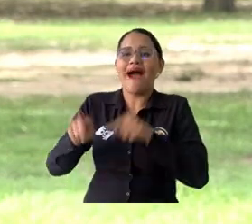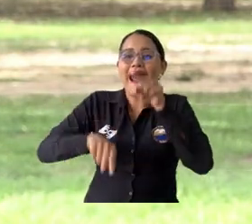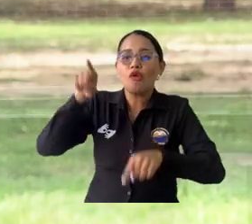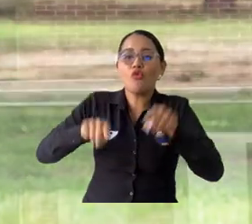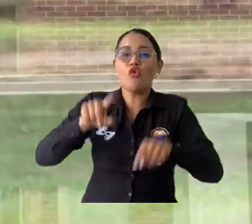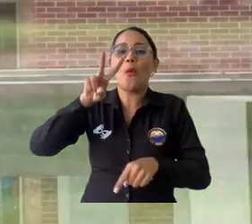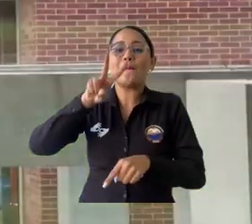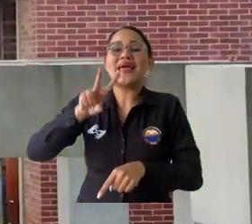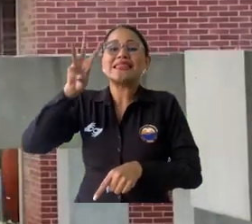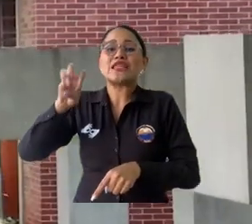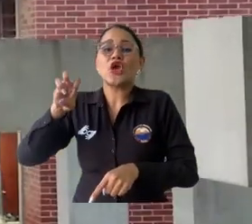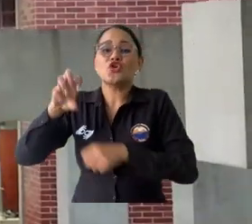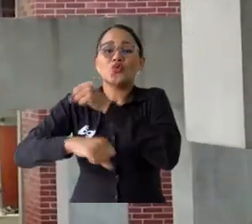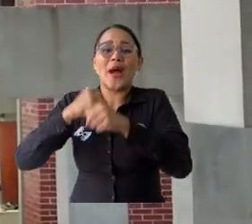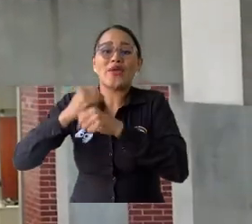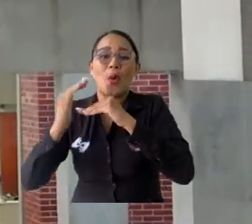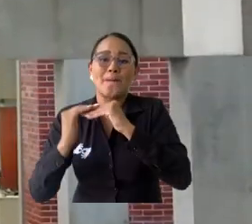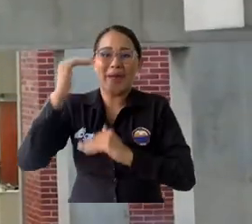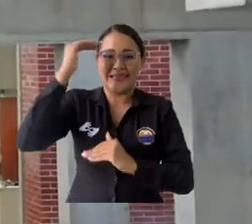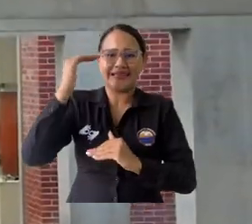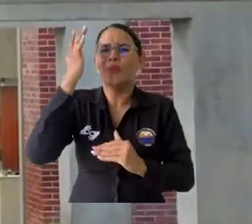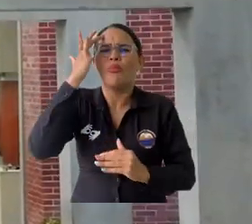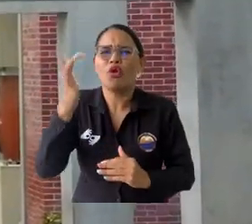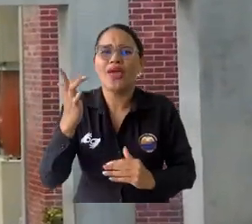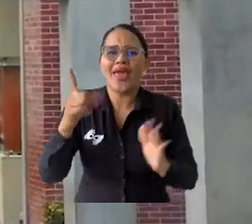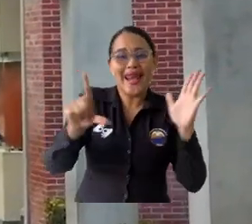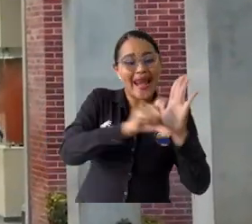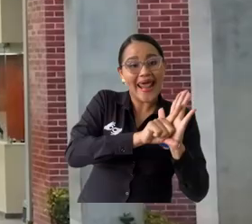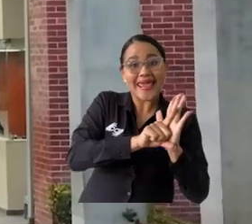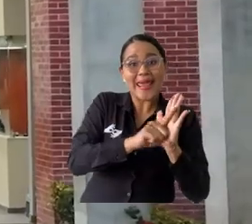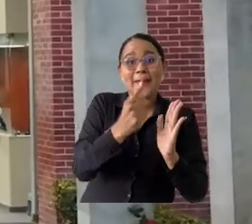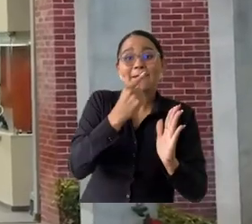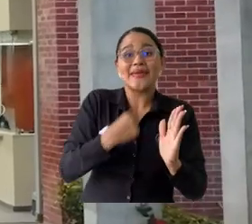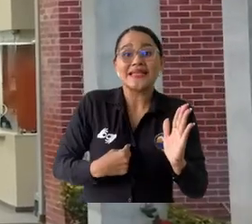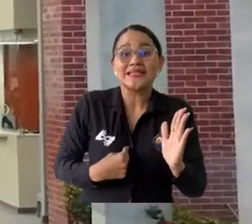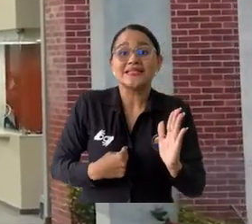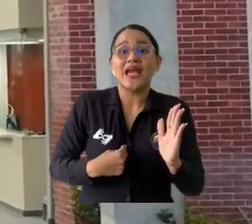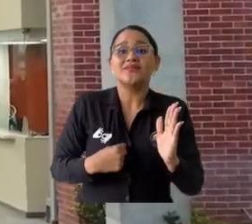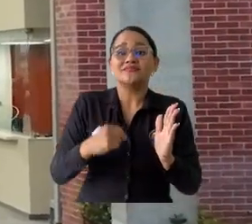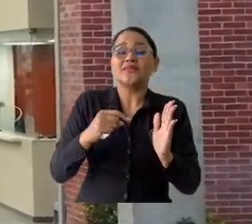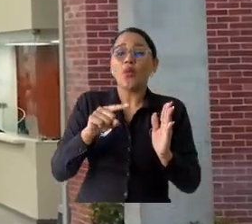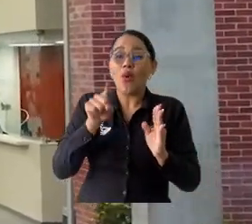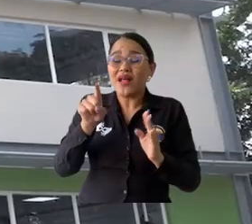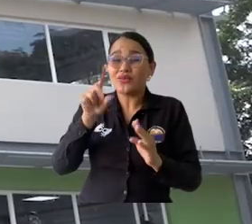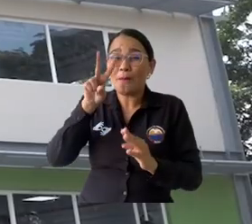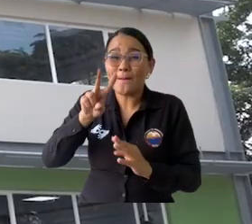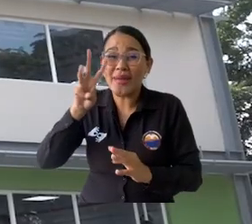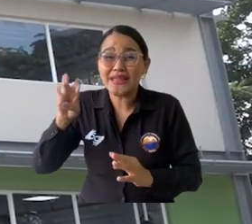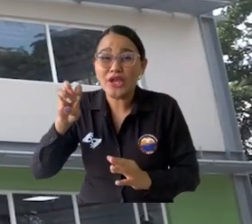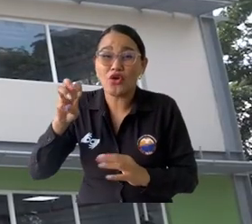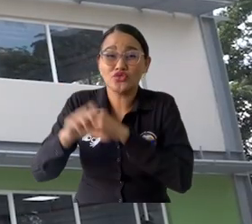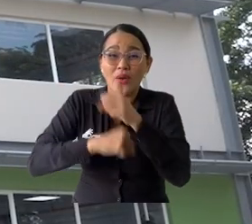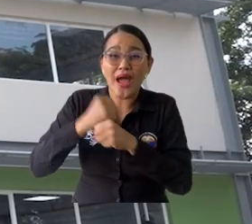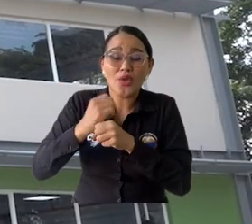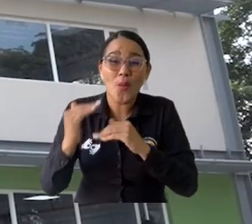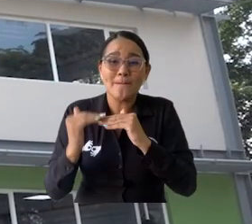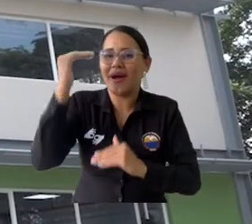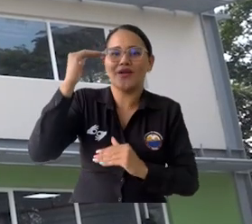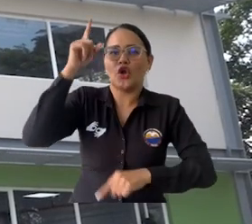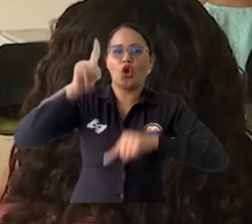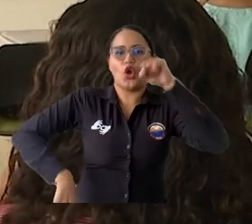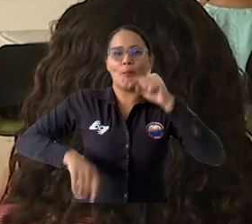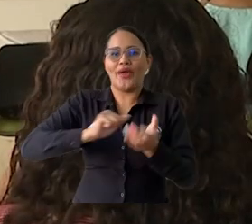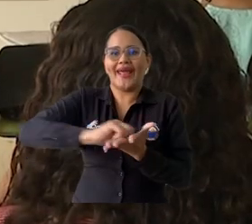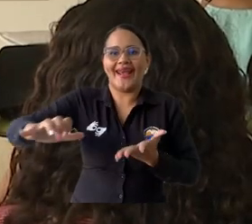28 años. Hoy la ley de gratuidad establece que si alguien es mayor de 28 años ya no tiene acceso a ese beneficio. El rector también planteó la